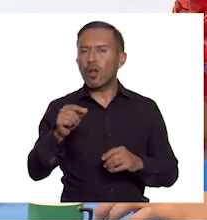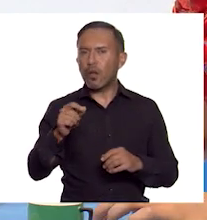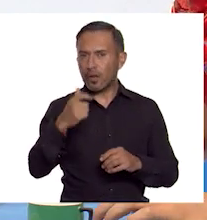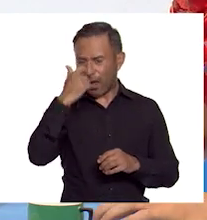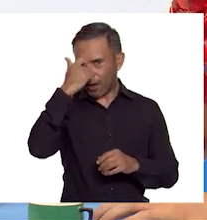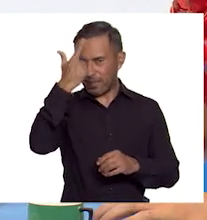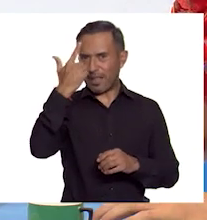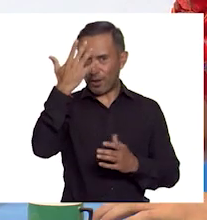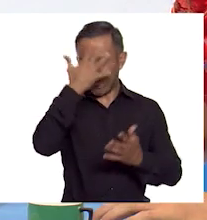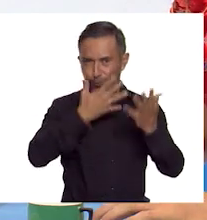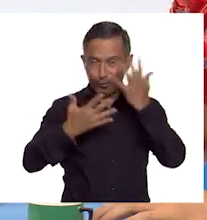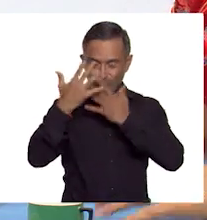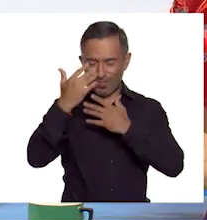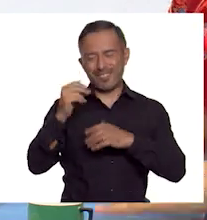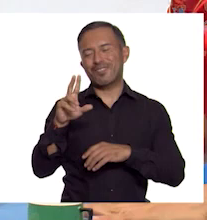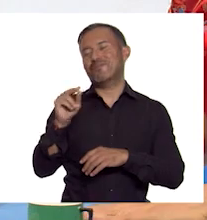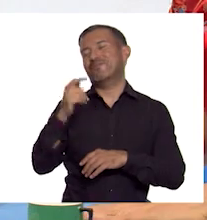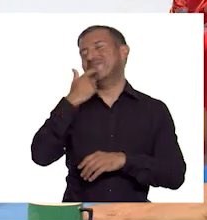no inventaron la confusión.